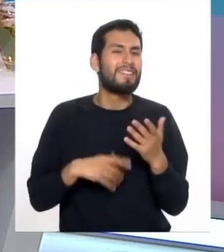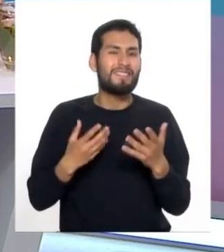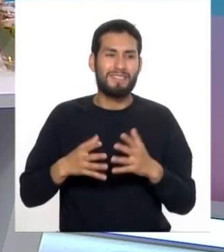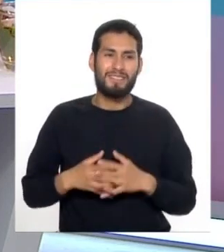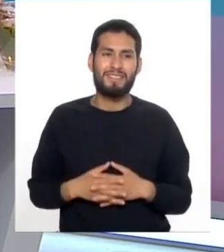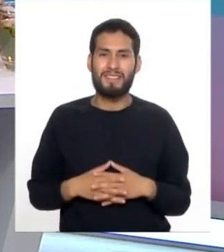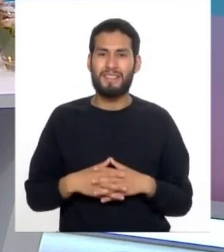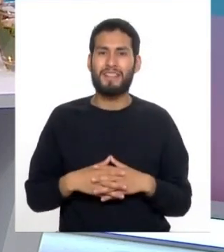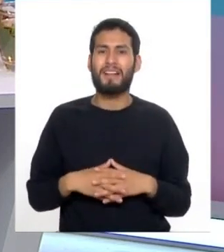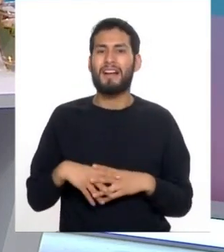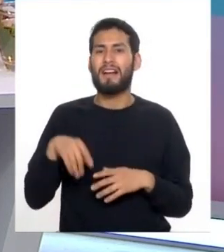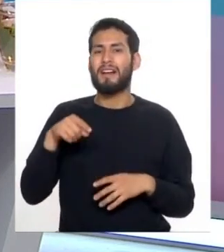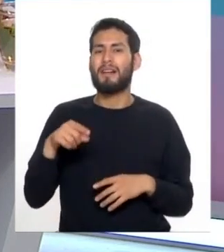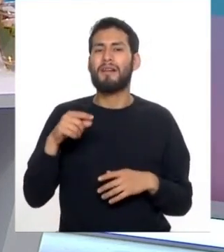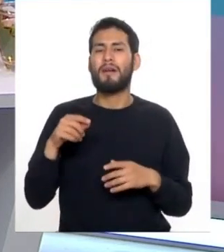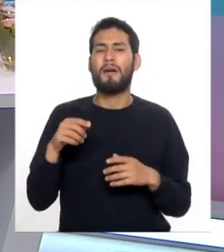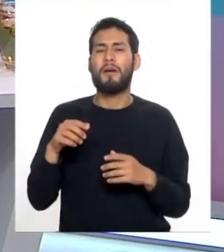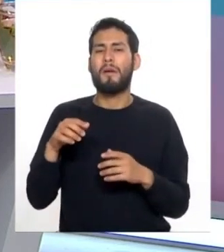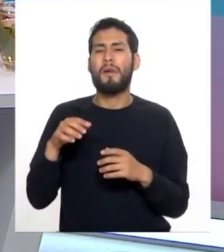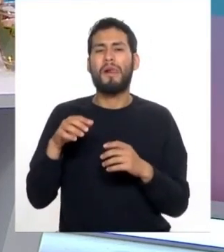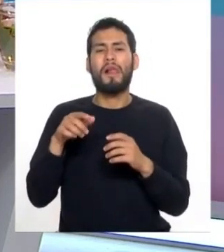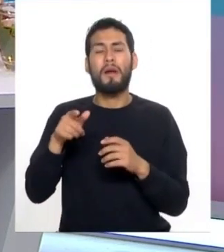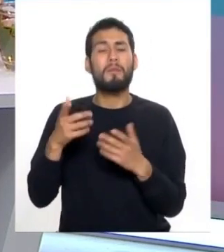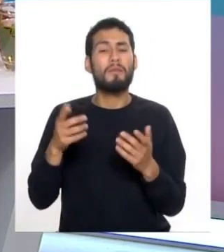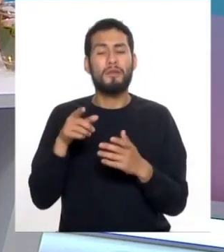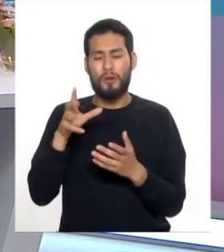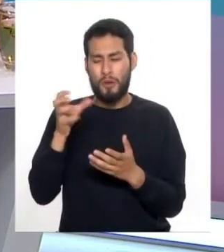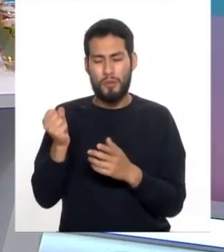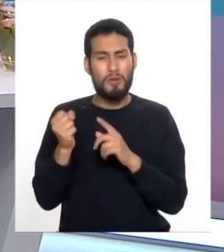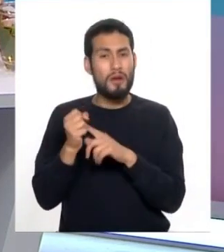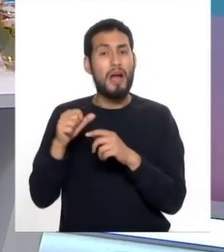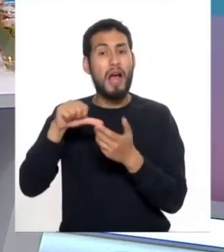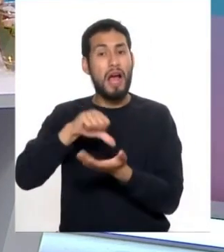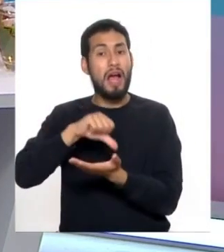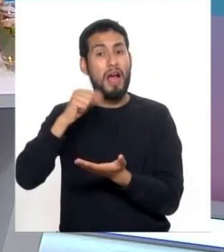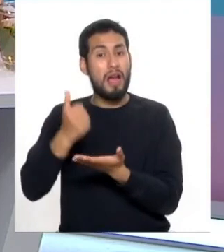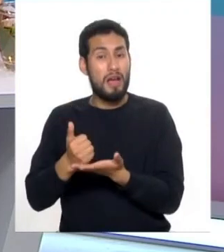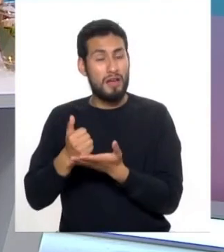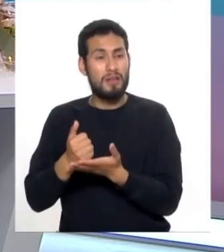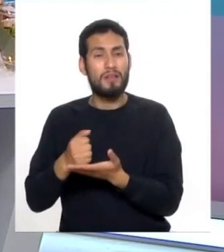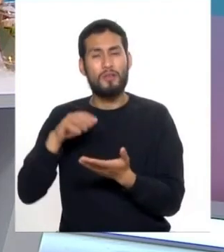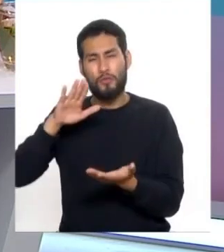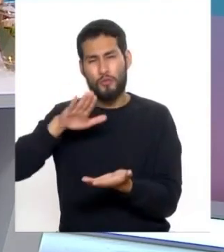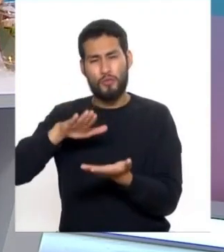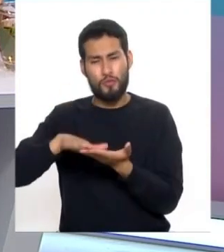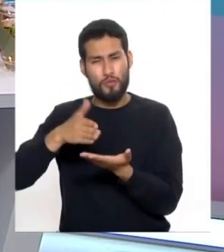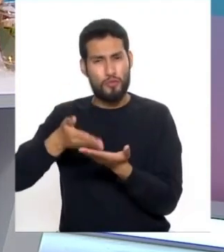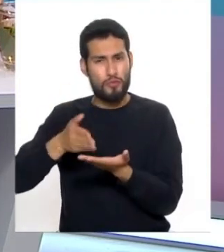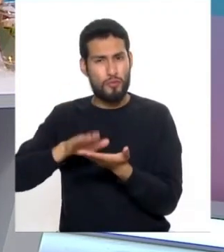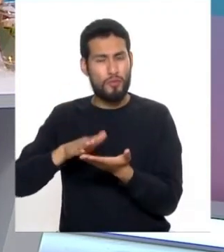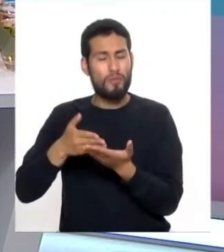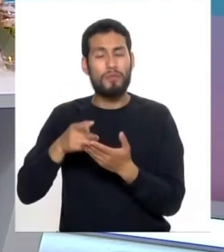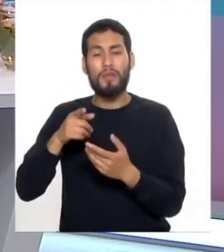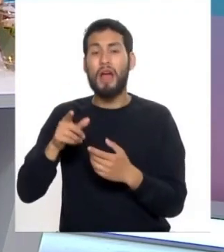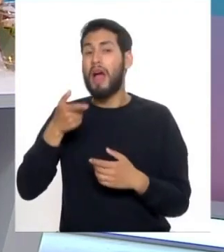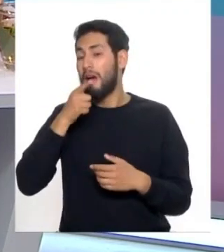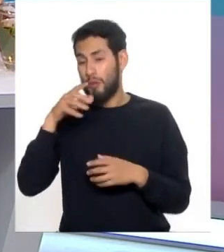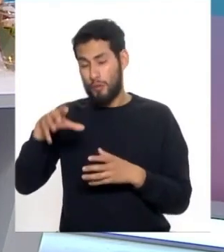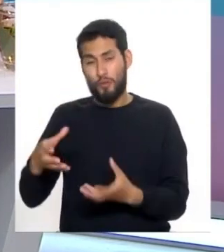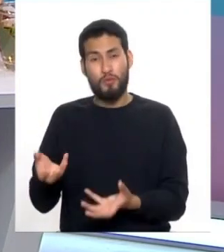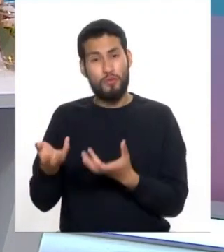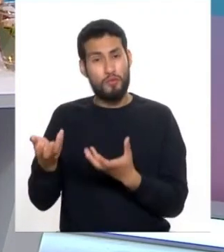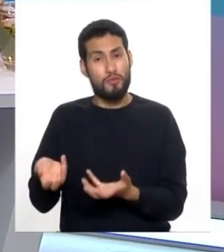panetela de arroz es decir agarran un puñado de arroz lo tuestan le echan un poco de agua lo